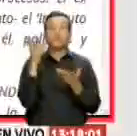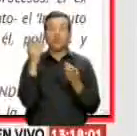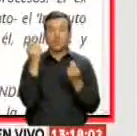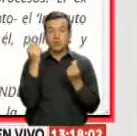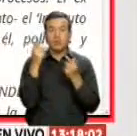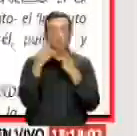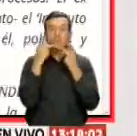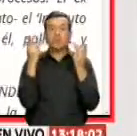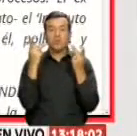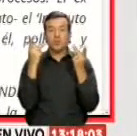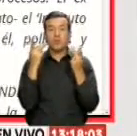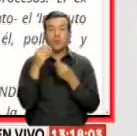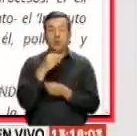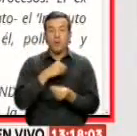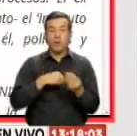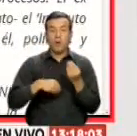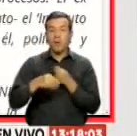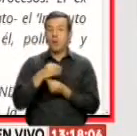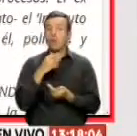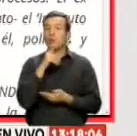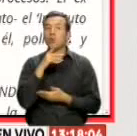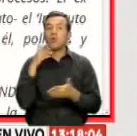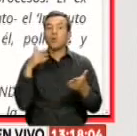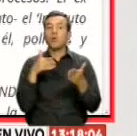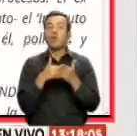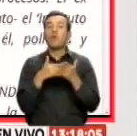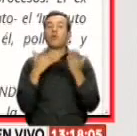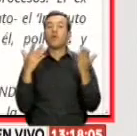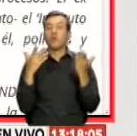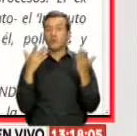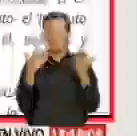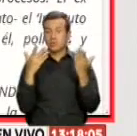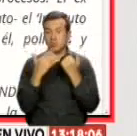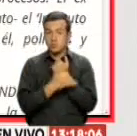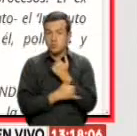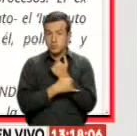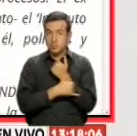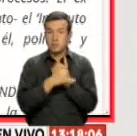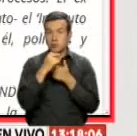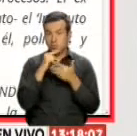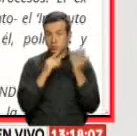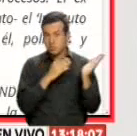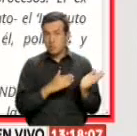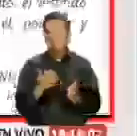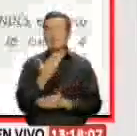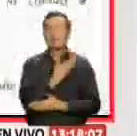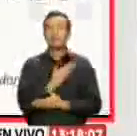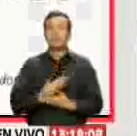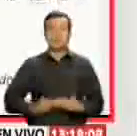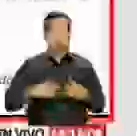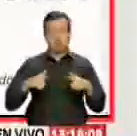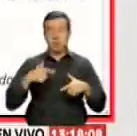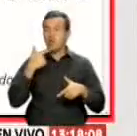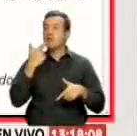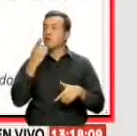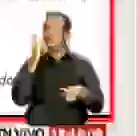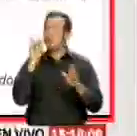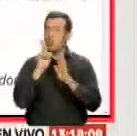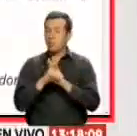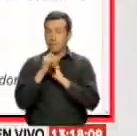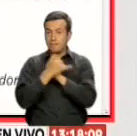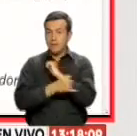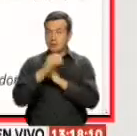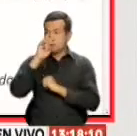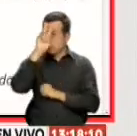recursos públicos Para financiar acciones en contra del régimen democrático ecuatoriano y regional Moreno denunció la transferencia de dineros procedentes